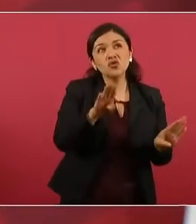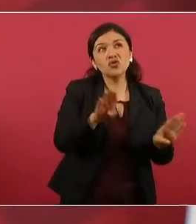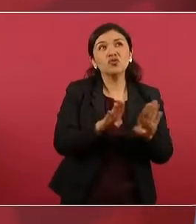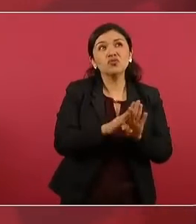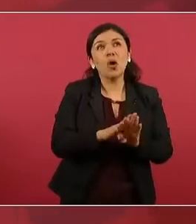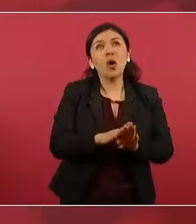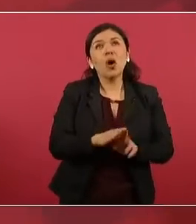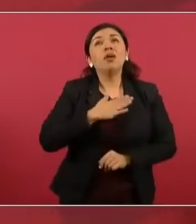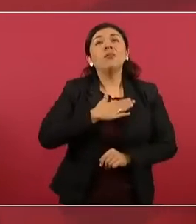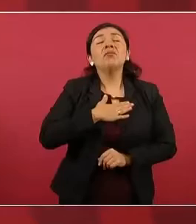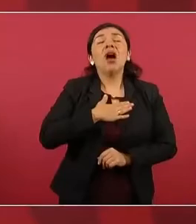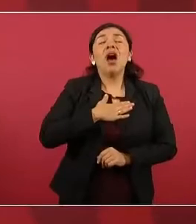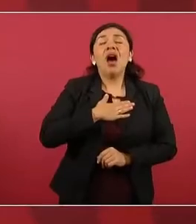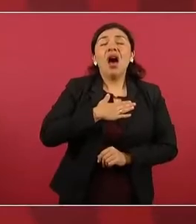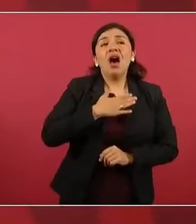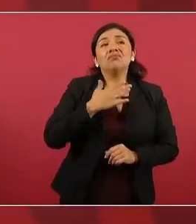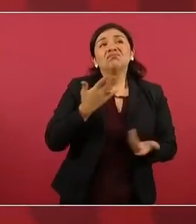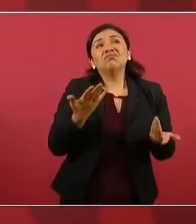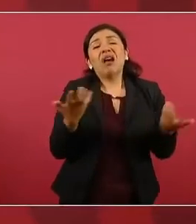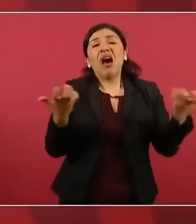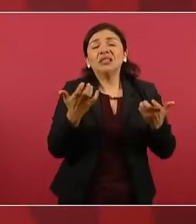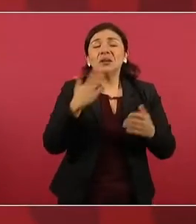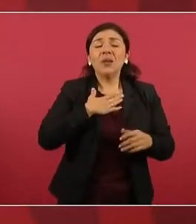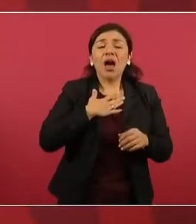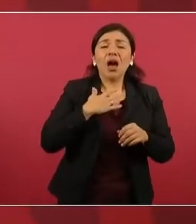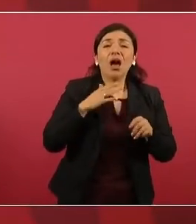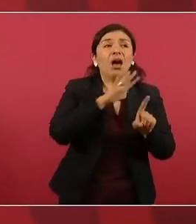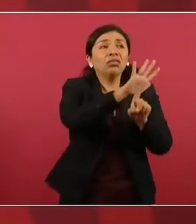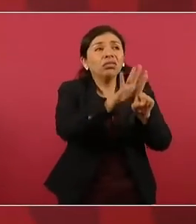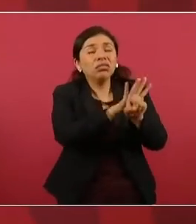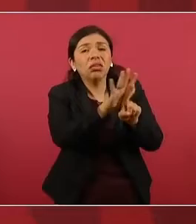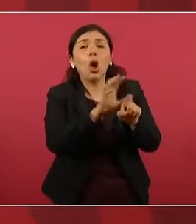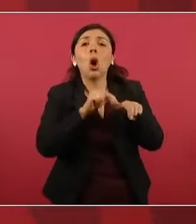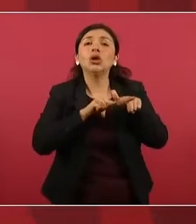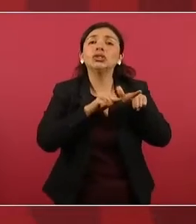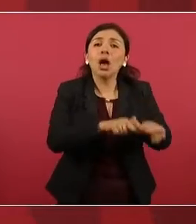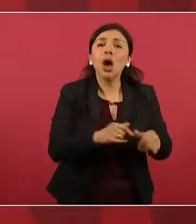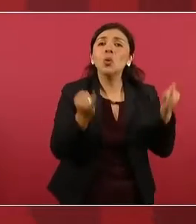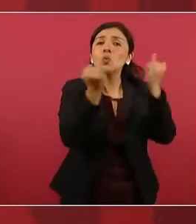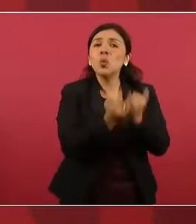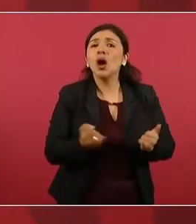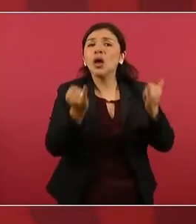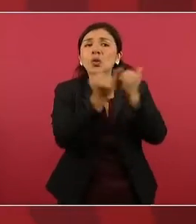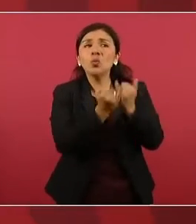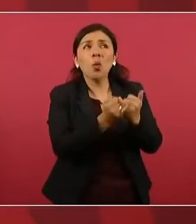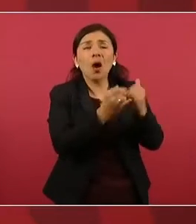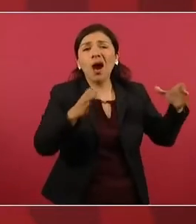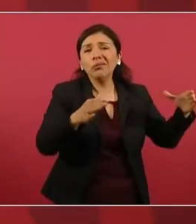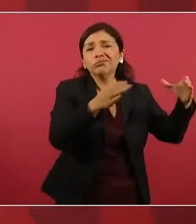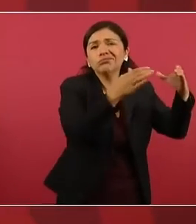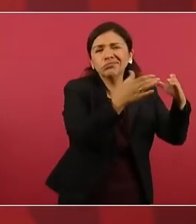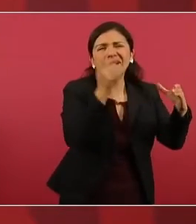autocomplacencia o no sigan en la autocomplacencia